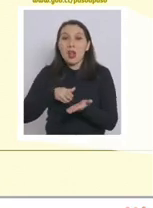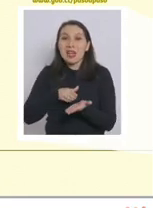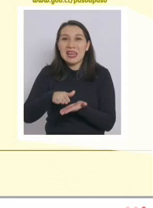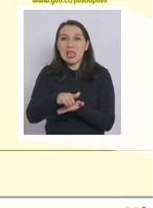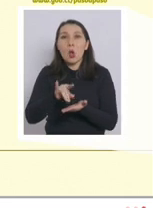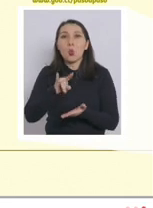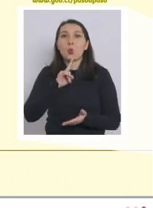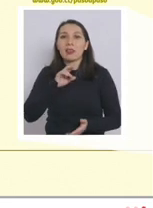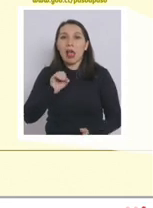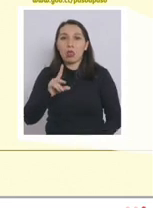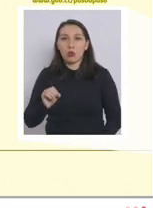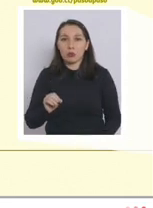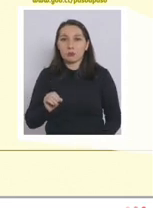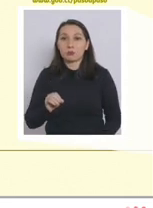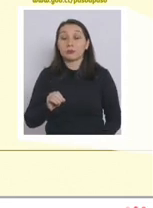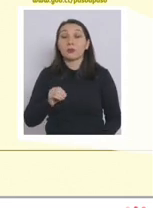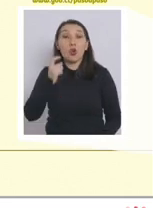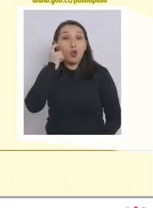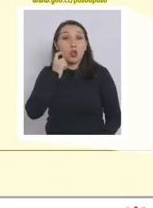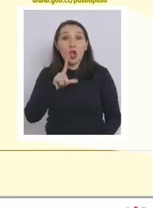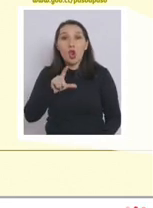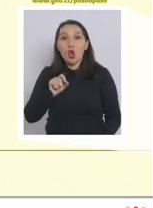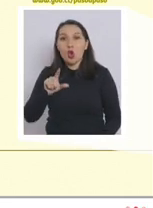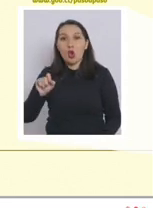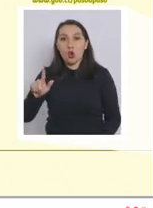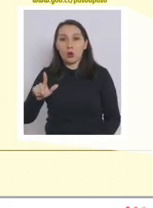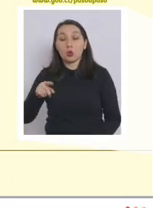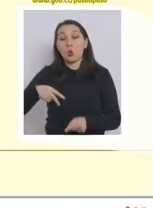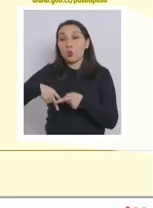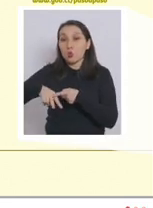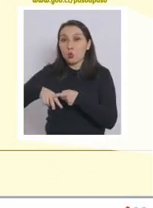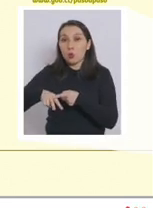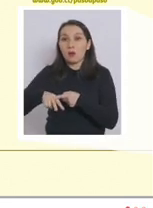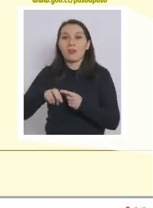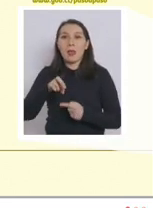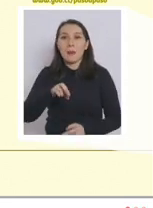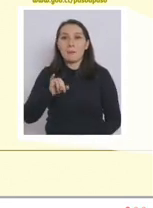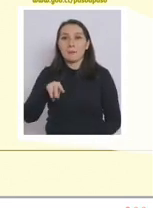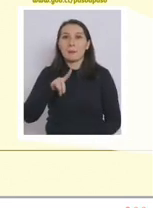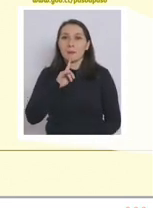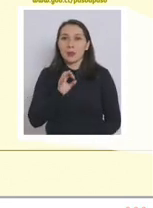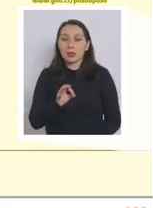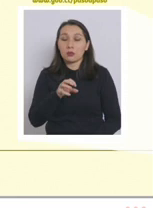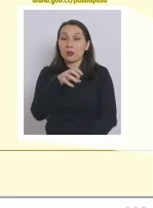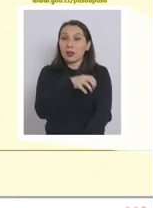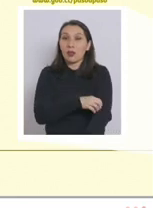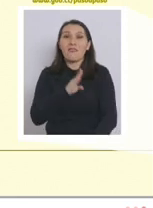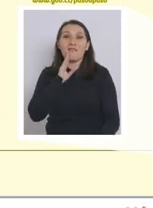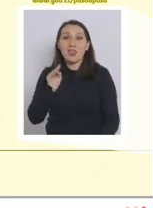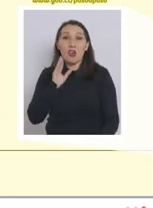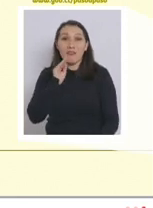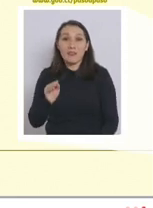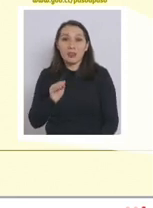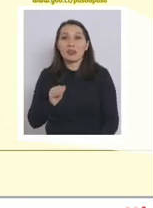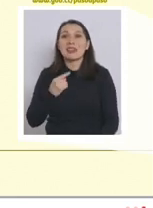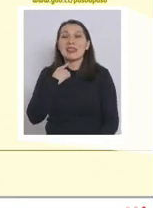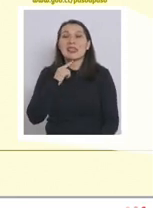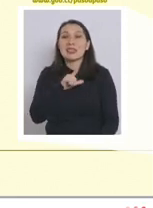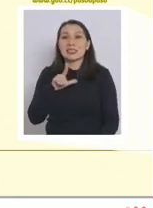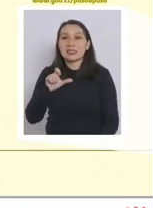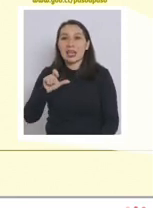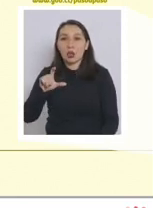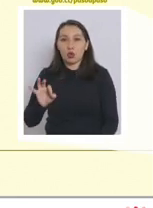En la región de O'Higgins, Lolol. En el Ñuble, Pinto. En la región del Bío Bío, Quilleco.